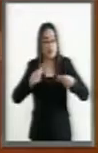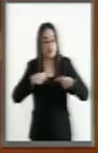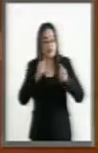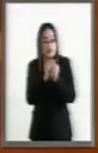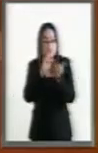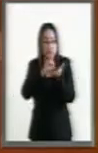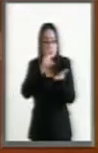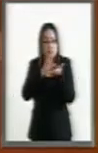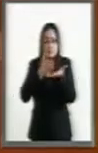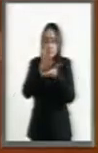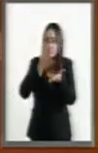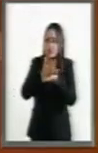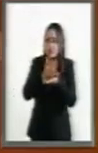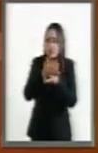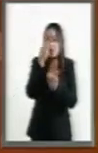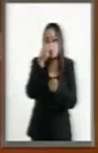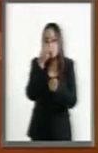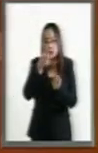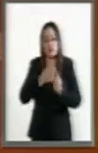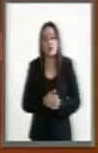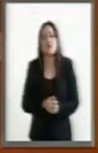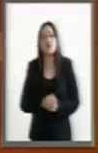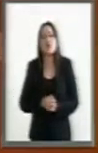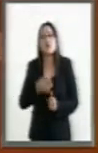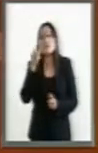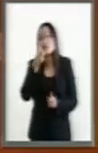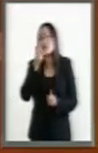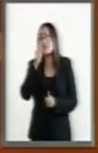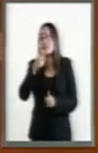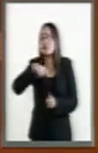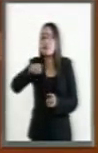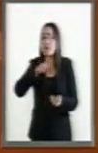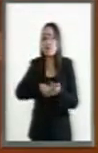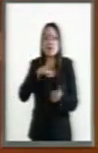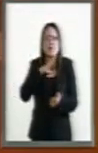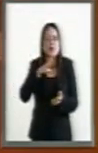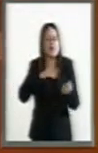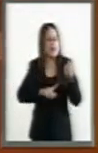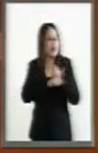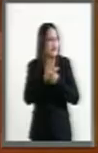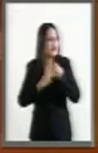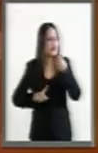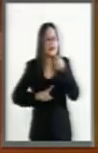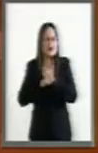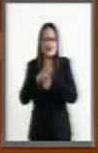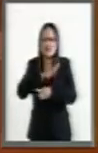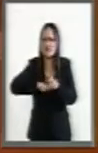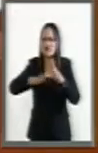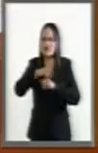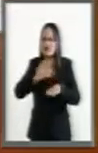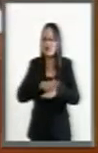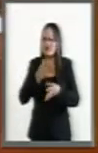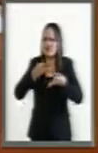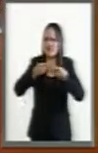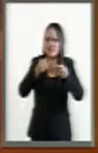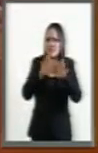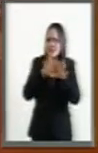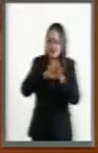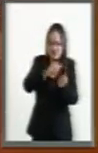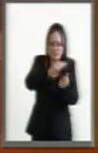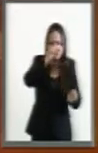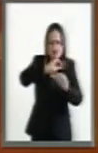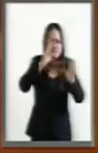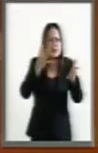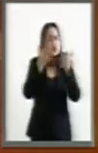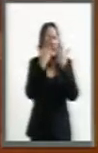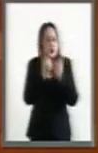Personas con Discapacidad, mismo que se ha visto envuelto en serios problemas de rendición de cuentas. Se